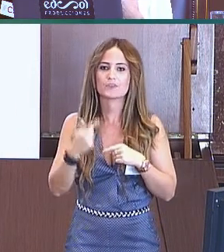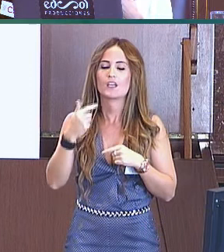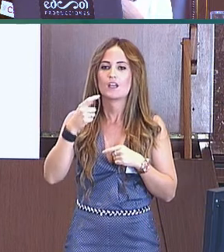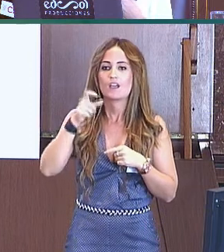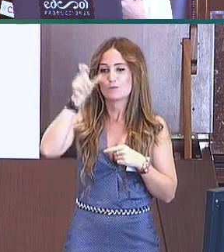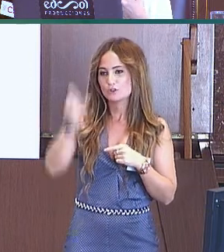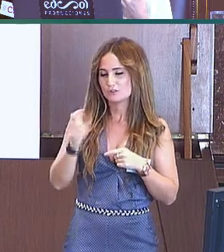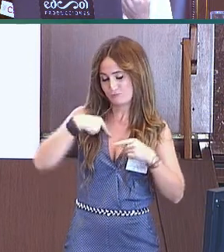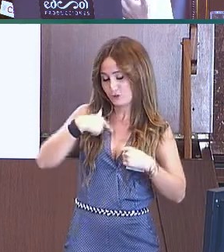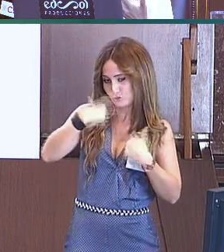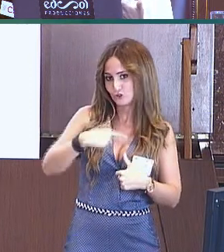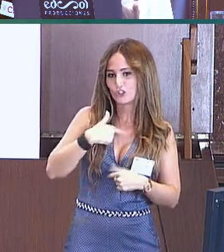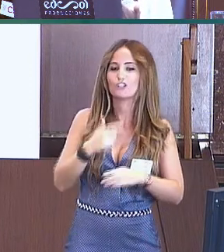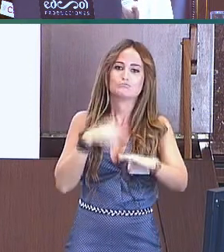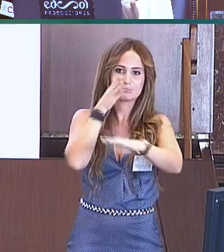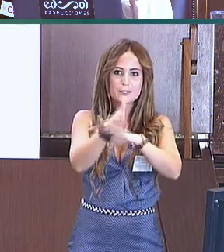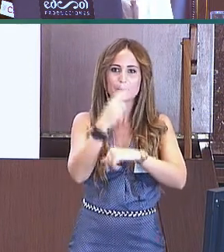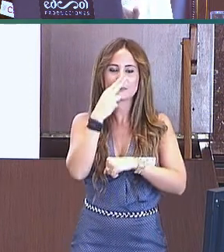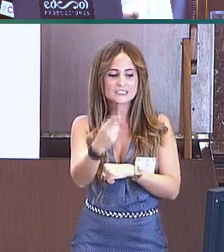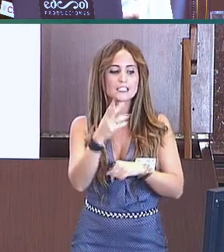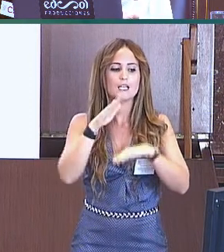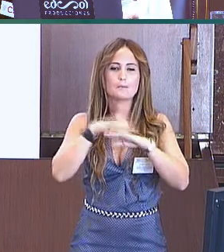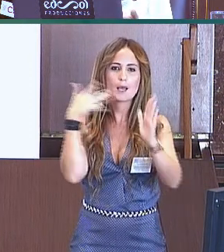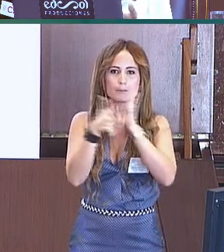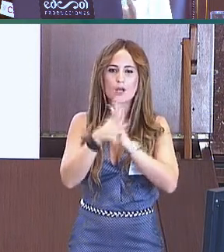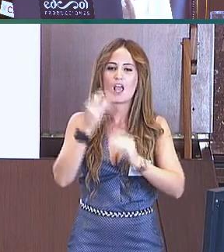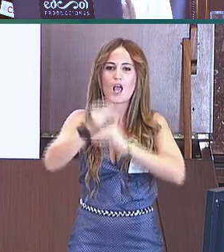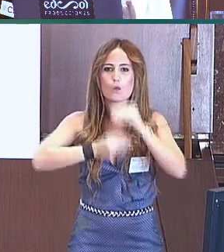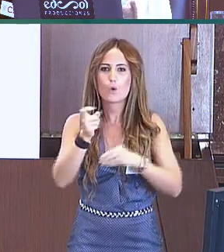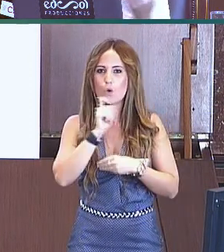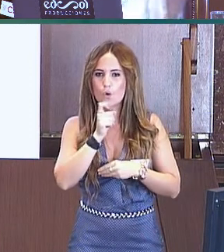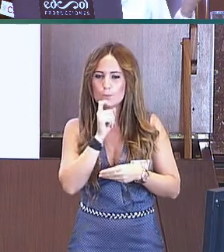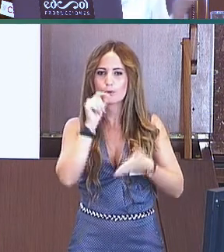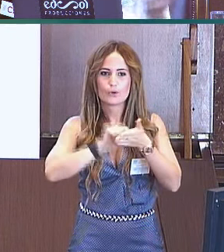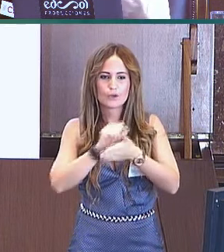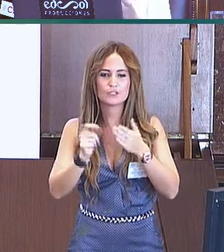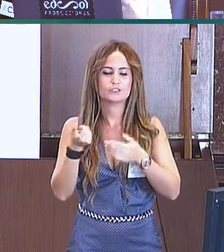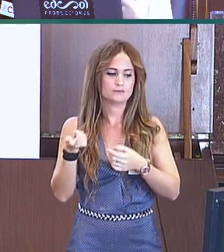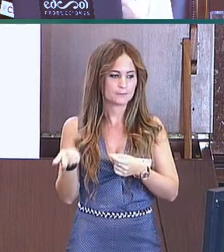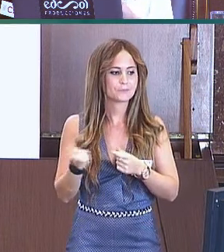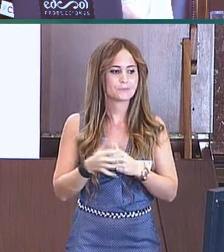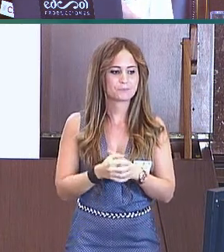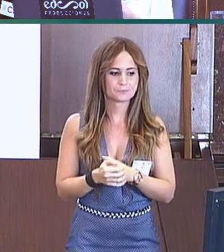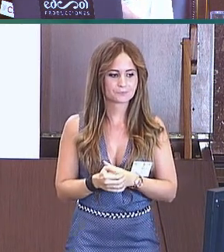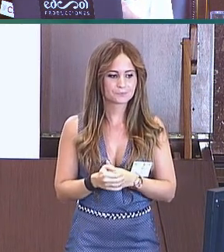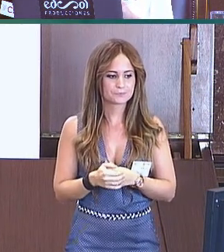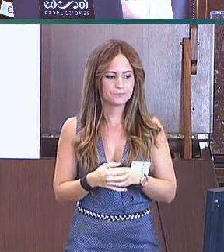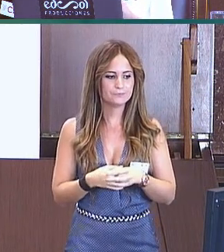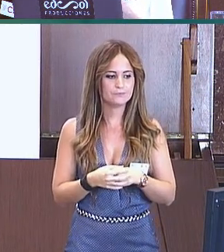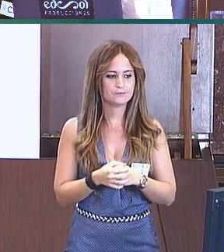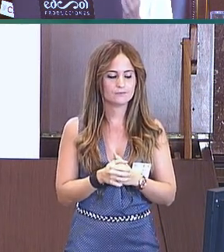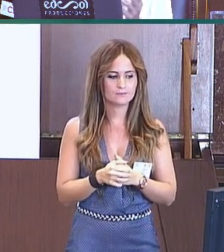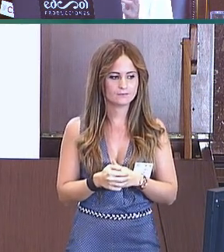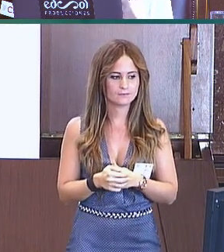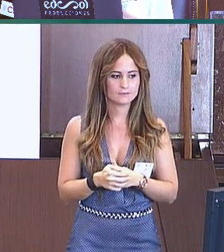Posteriormente, las familias reciben una visita del equipo de investigación, concretamente es Coral, la que está en contacto con las